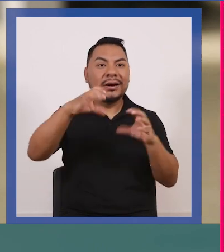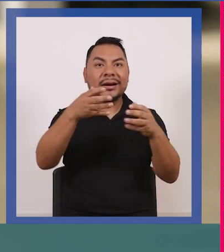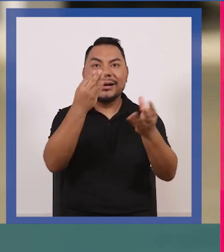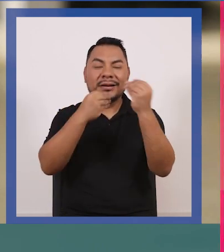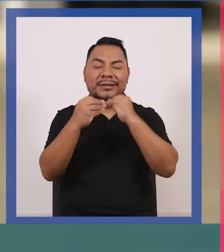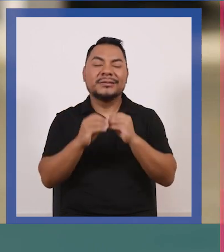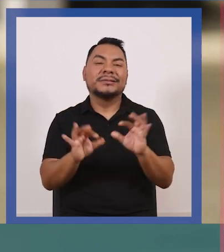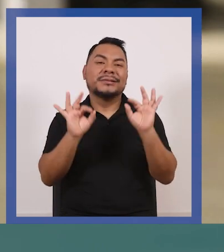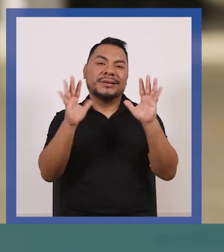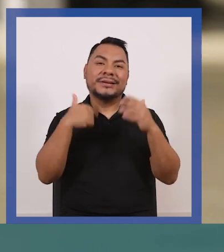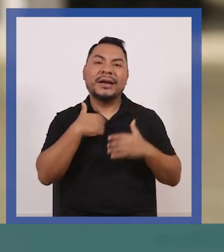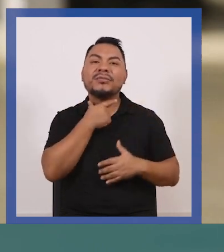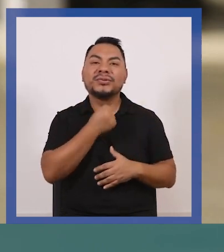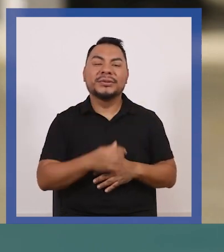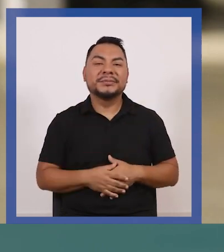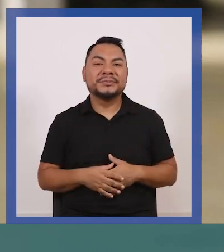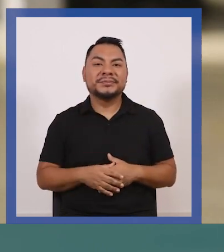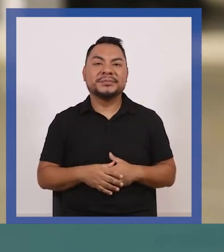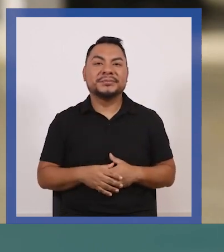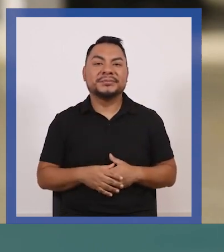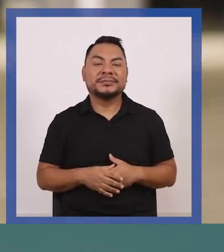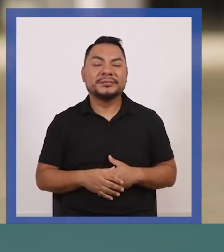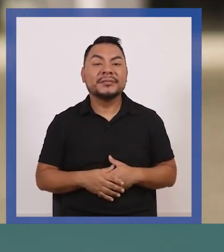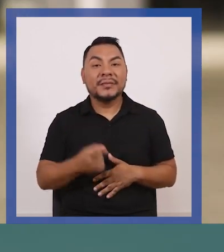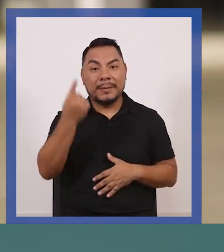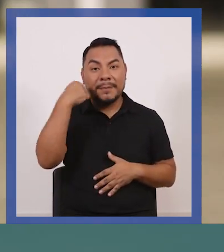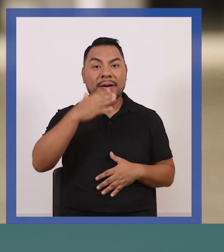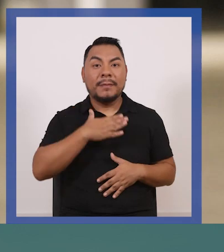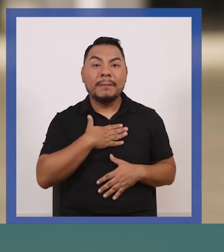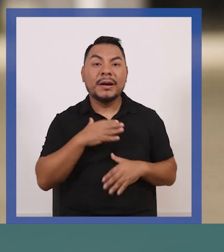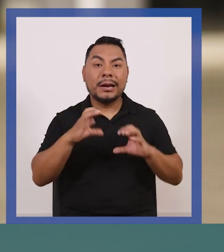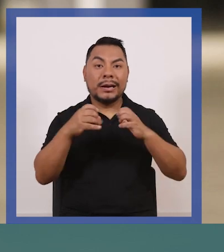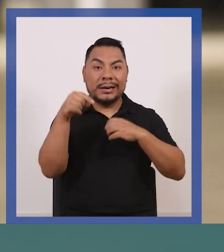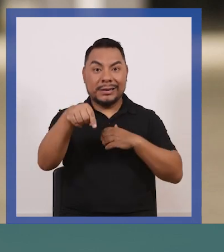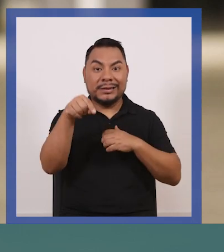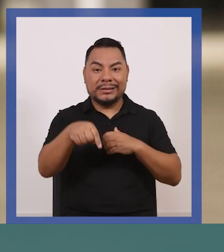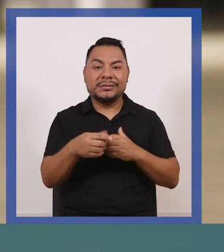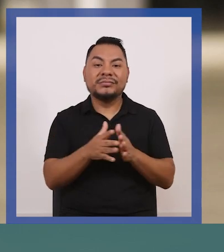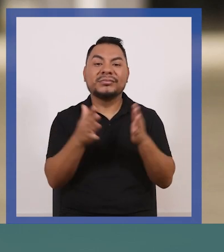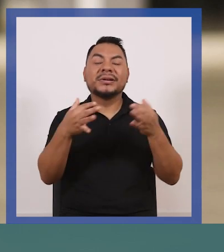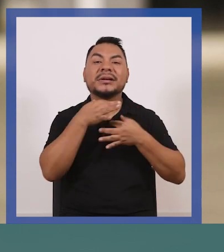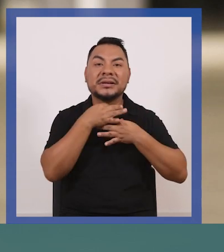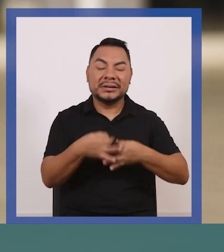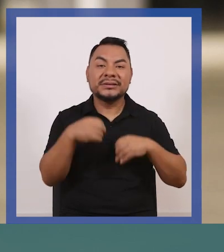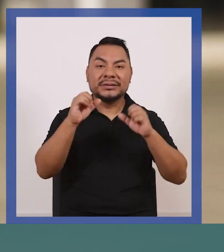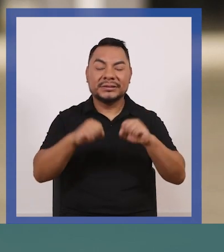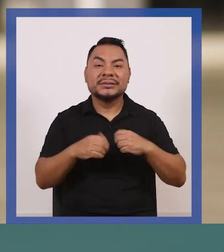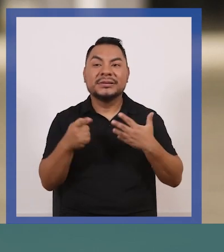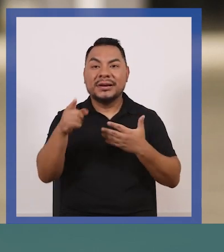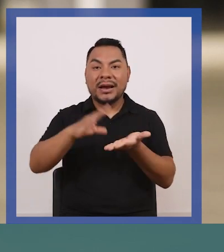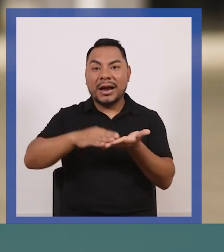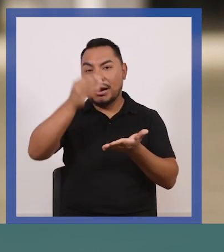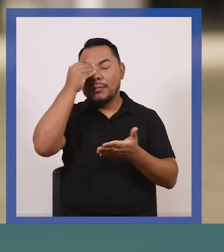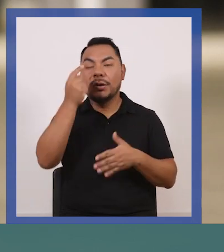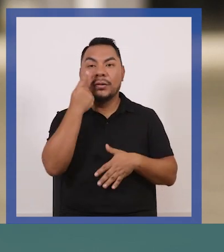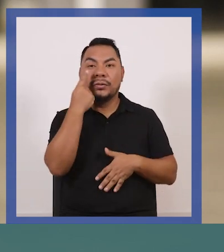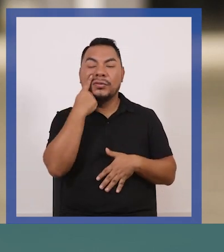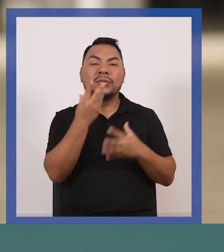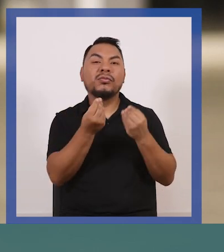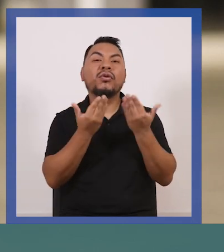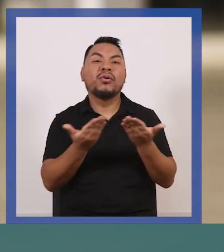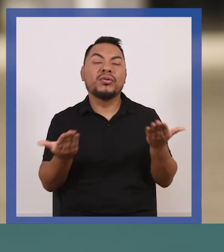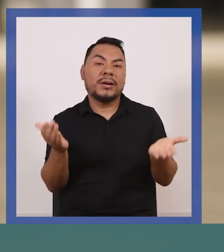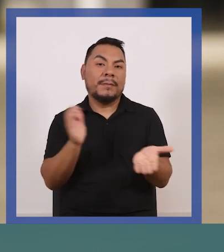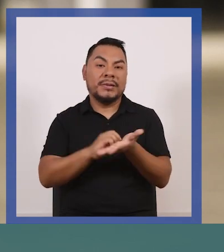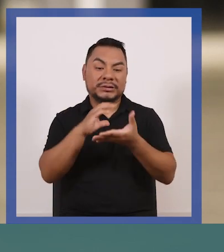dinámica fue increíble y me encanta. Bueno, para mí la clase me pareció muy interesante ya que aprendí a conocer